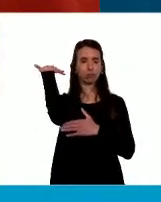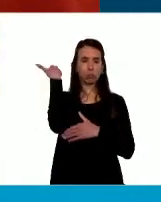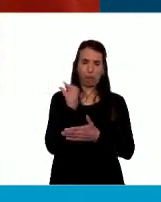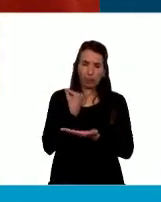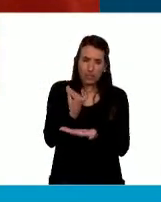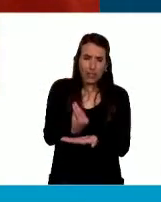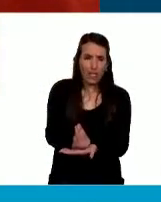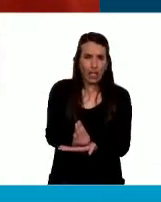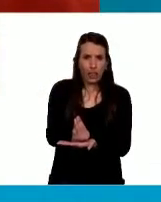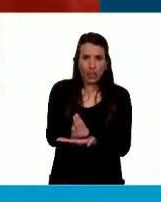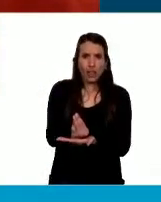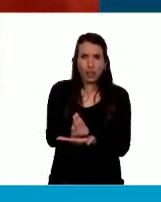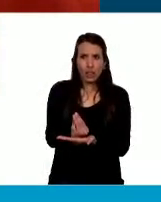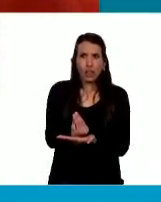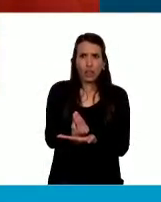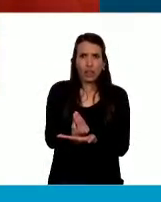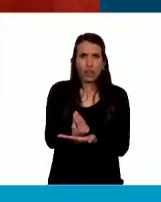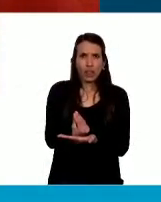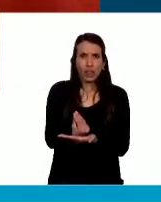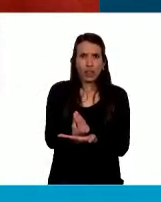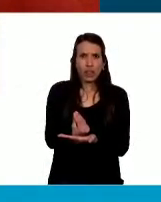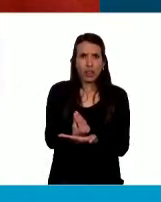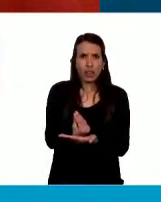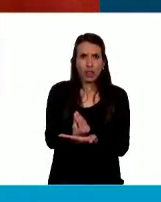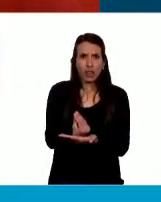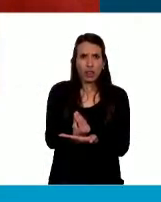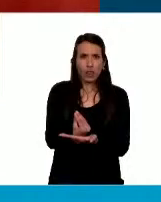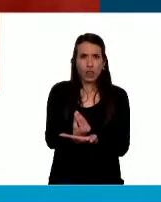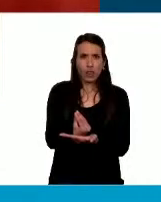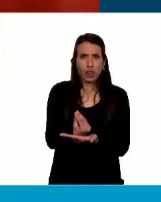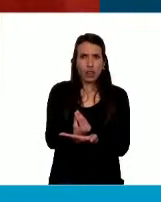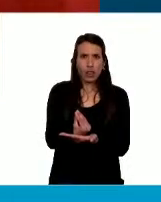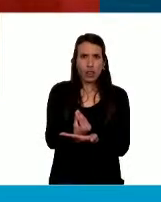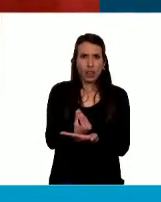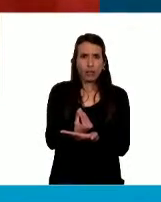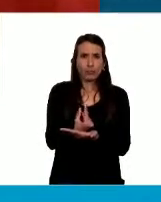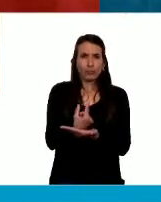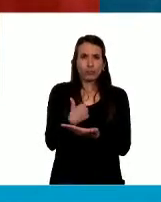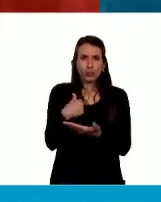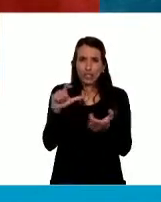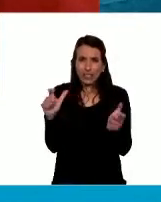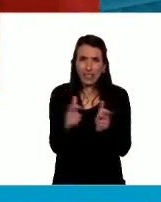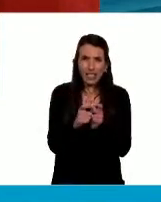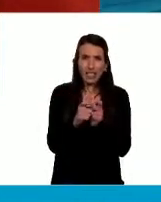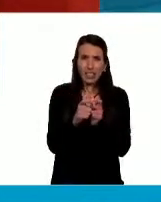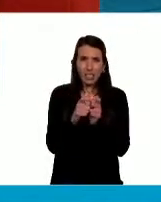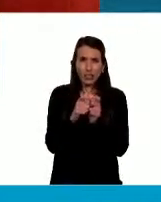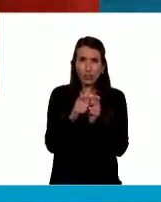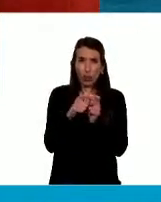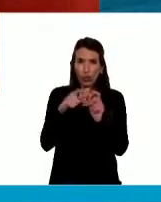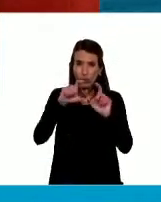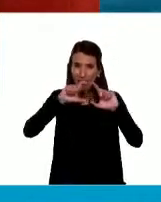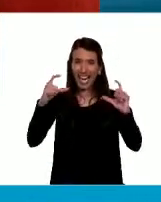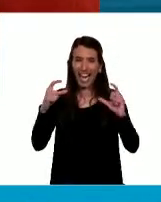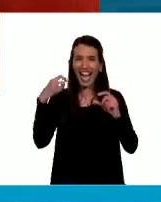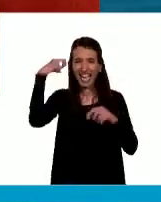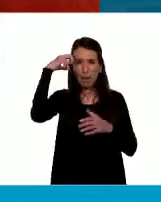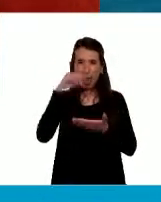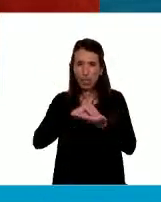en el recinto nuestro de la Cámara de Diputados.